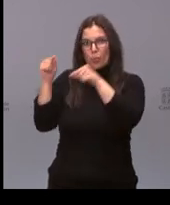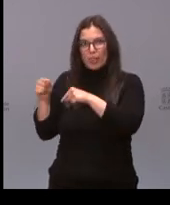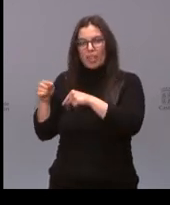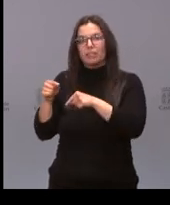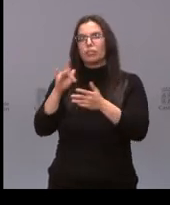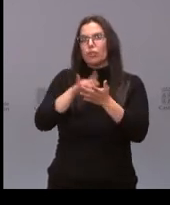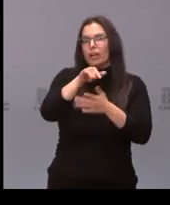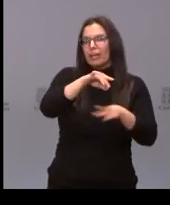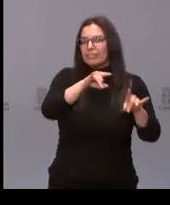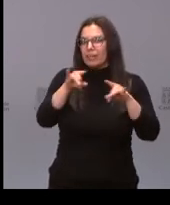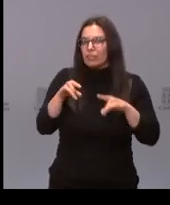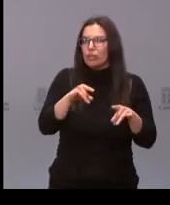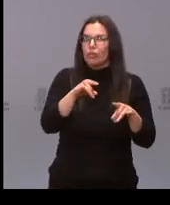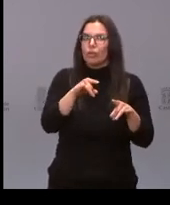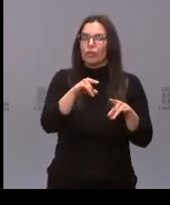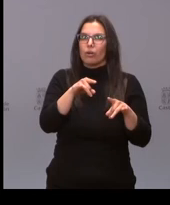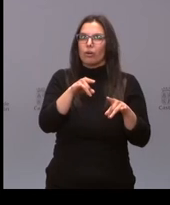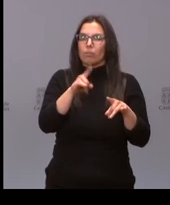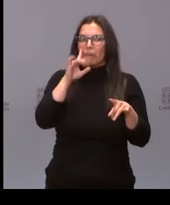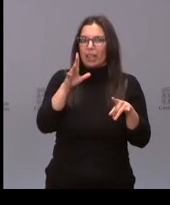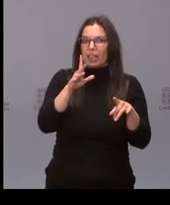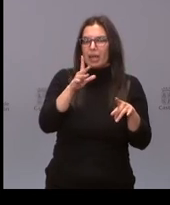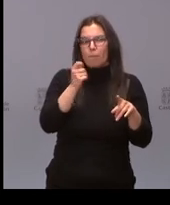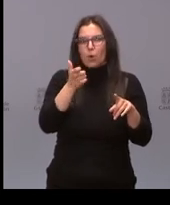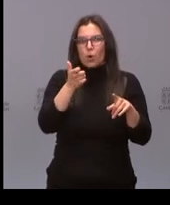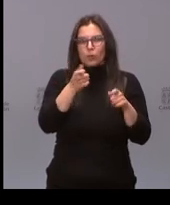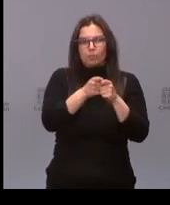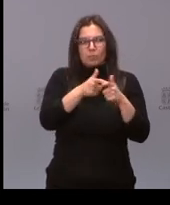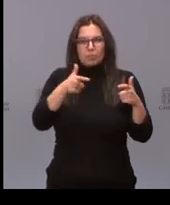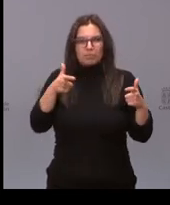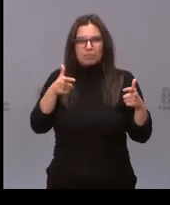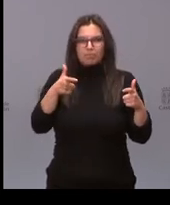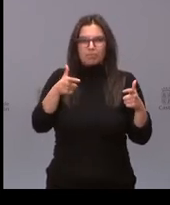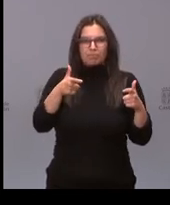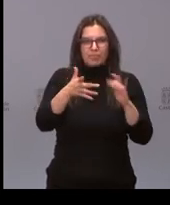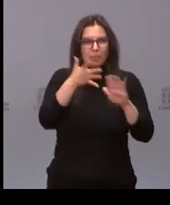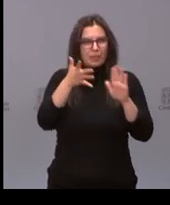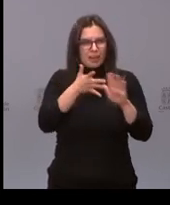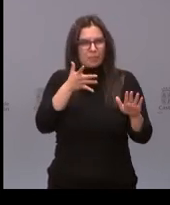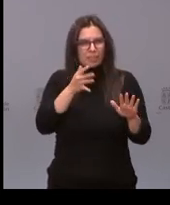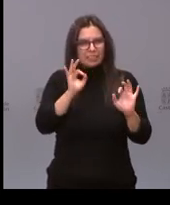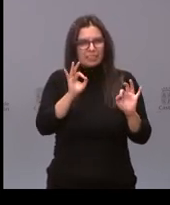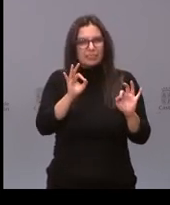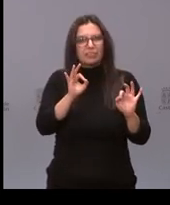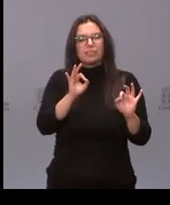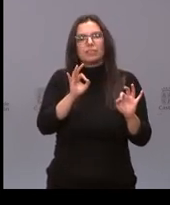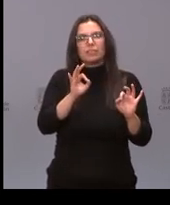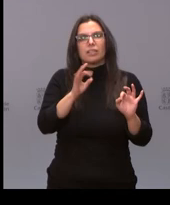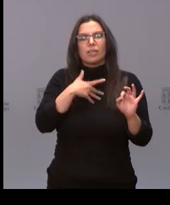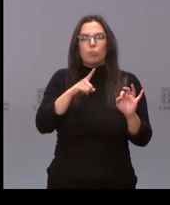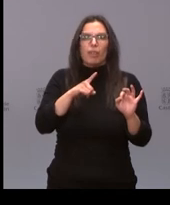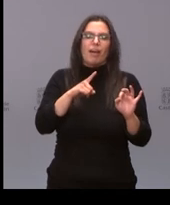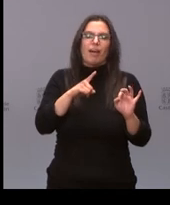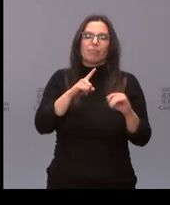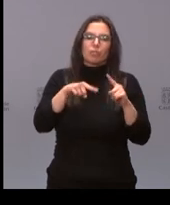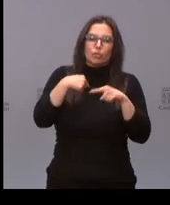territorios que está creciendo un poquito de manera más rápida de lo que pensaban y si eso condiciona un poco que no pueda